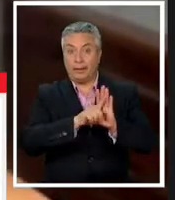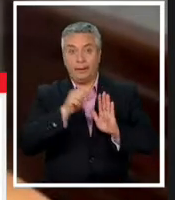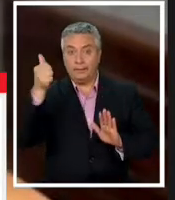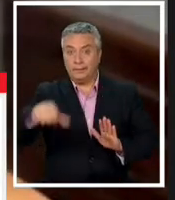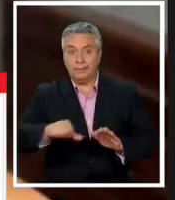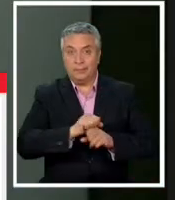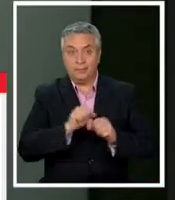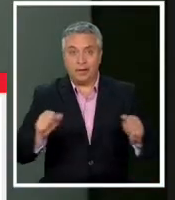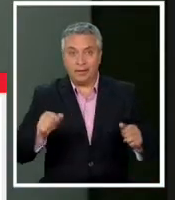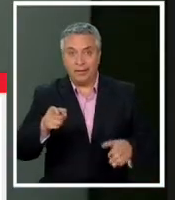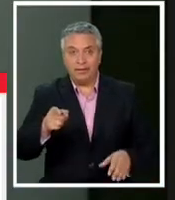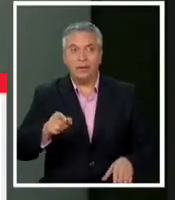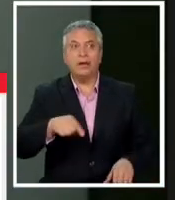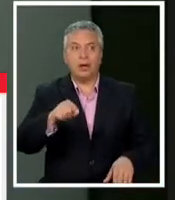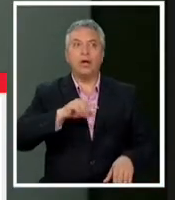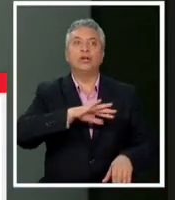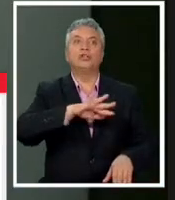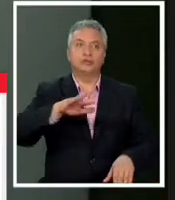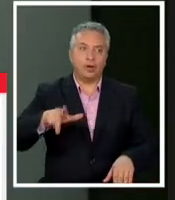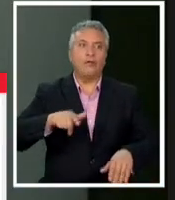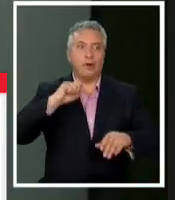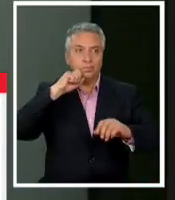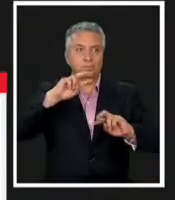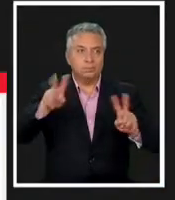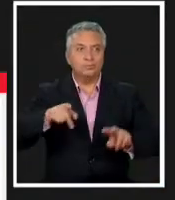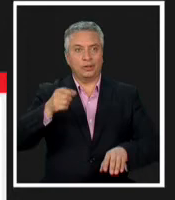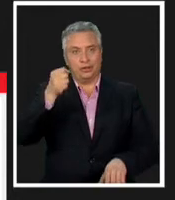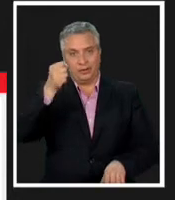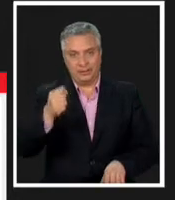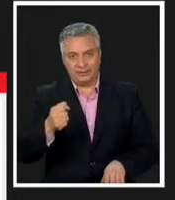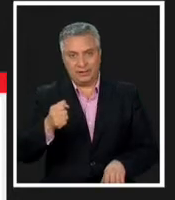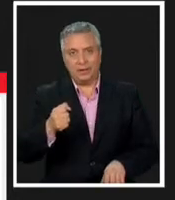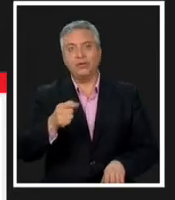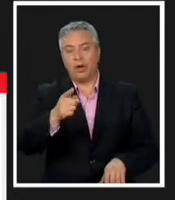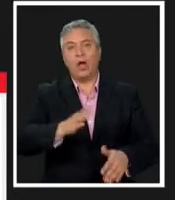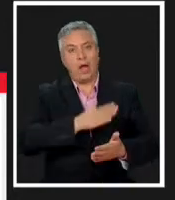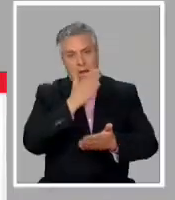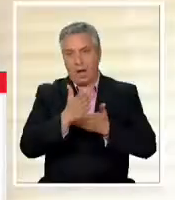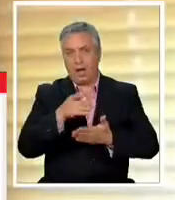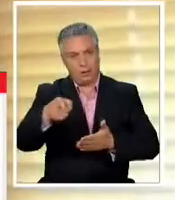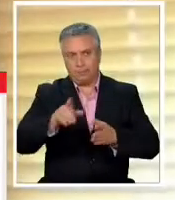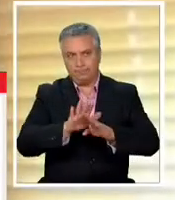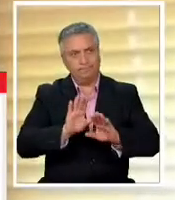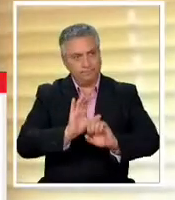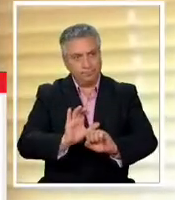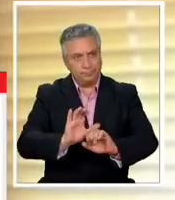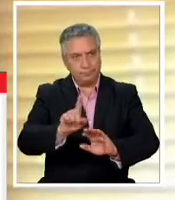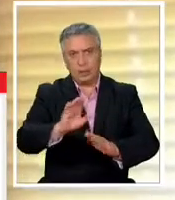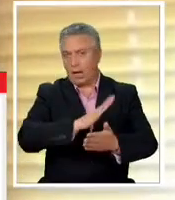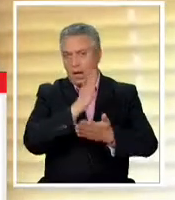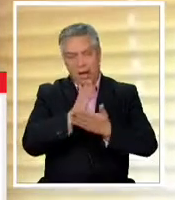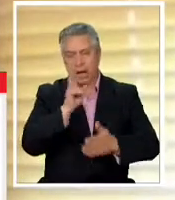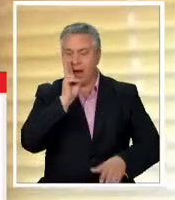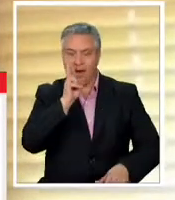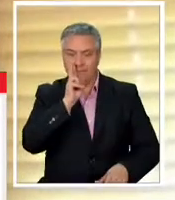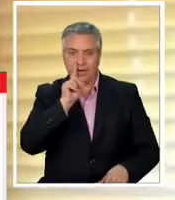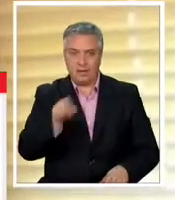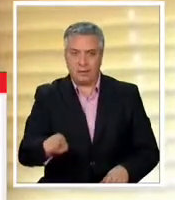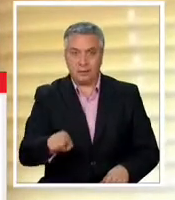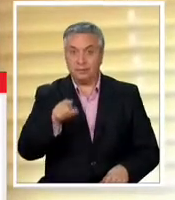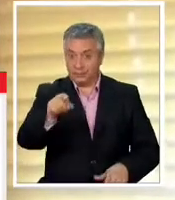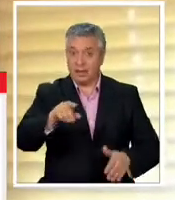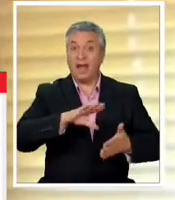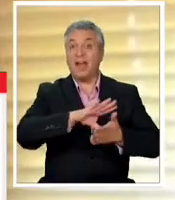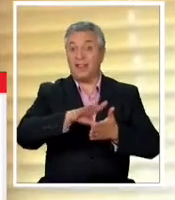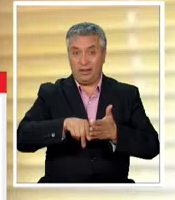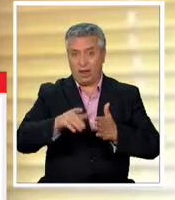robo con homicidio, pero el Ministerio Público solicitó ampliar la detención hasta este viernes. Es un delito grave, de hecho es uno de los delitos